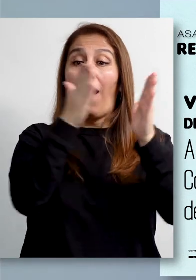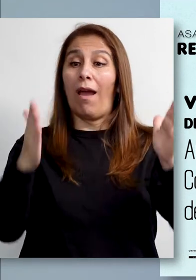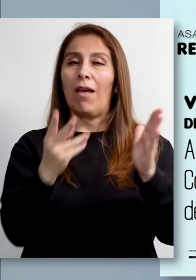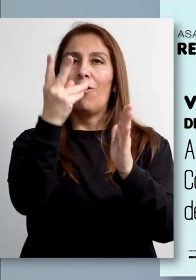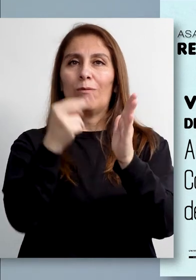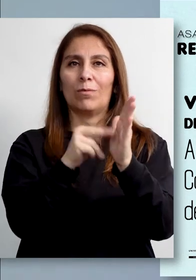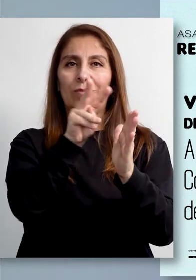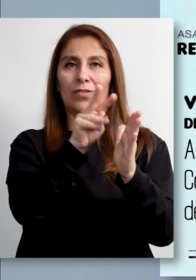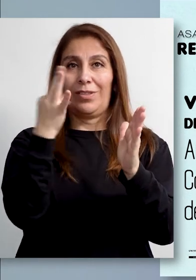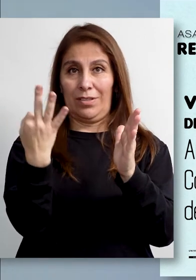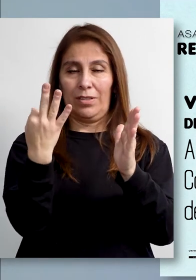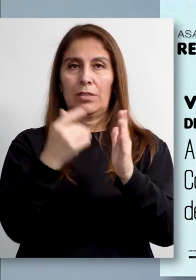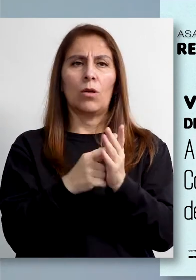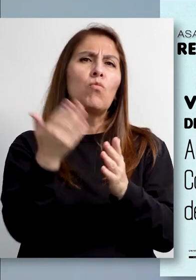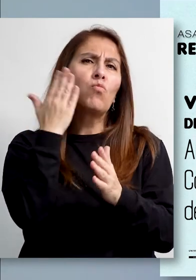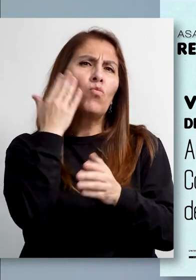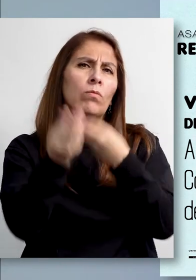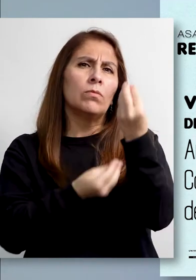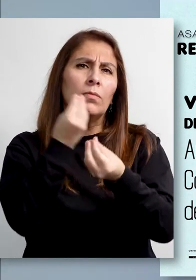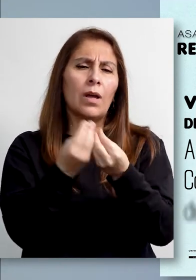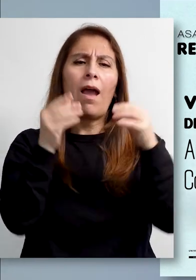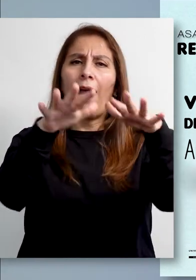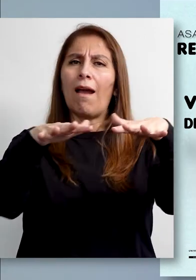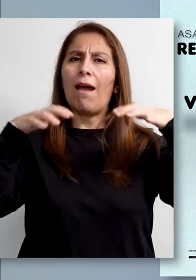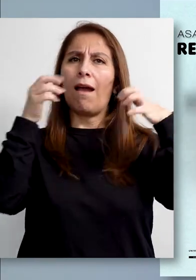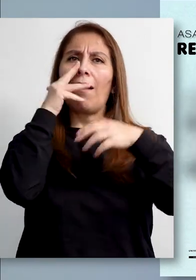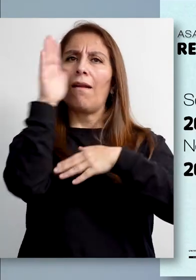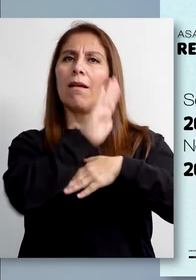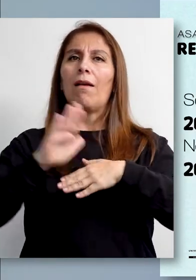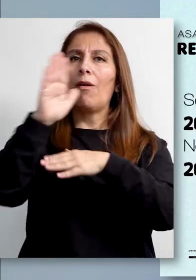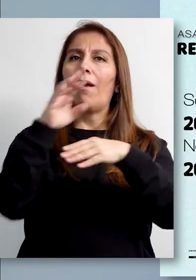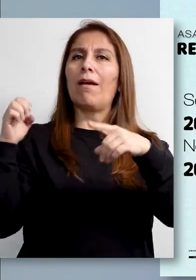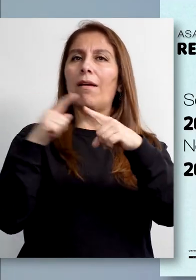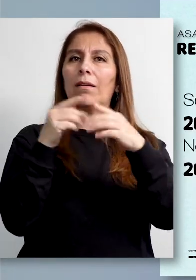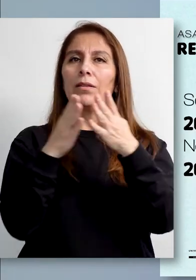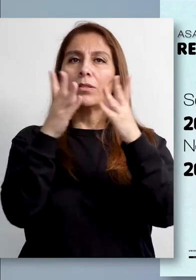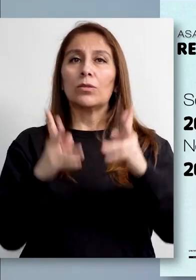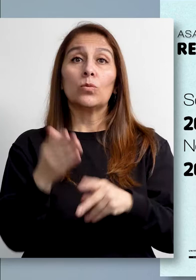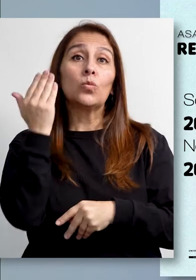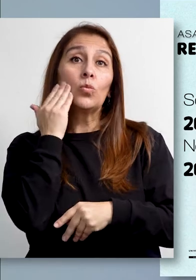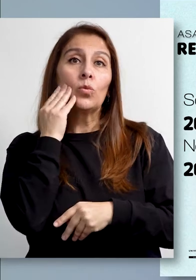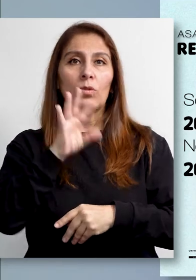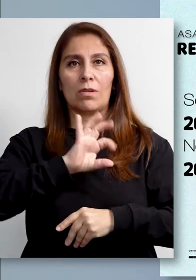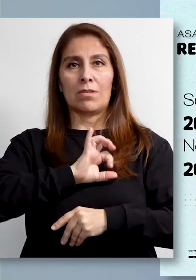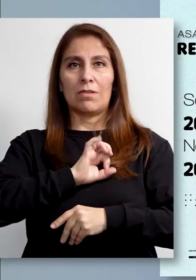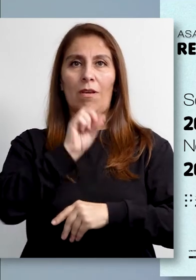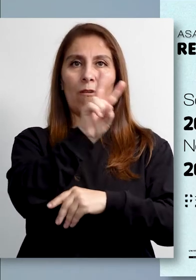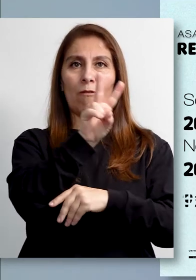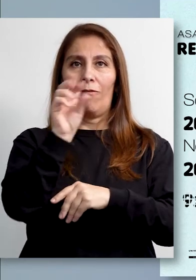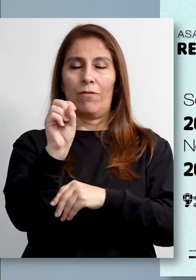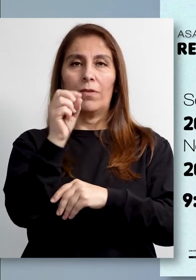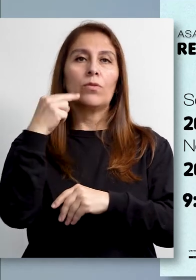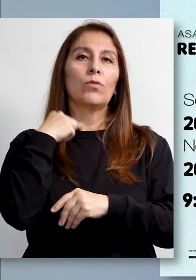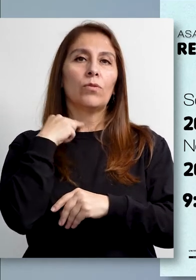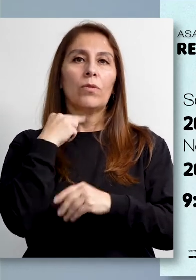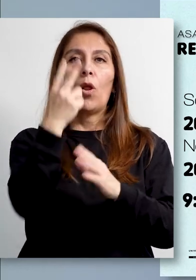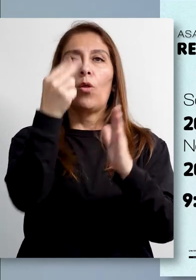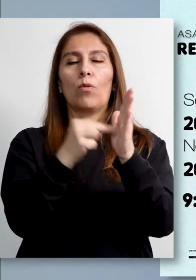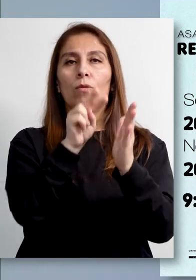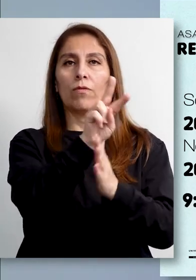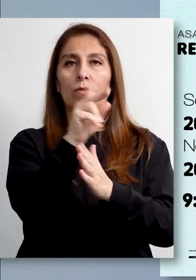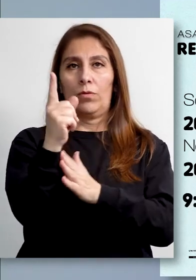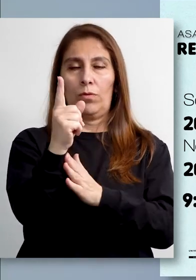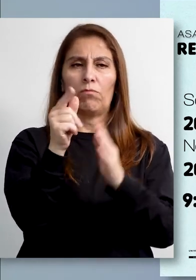-2023, la cual se realizará en la Asamblea Nacional de Egresados el sábado 20 de noviembre de 2021,